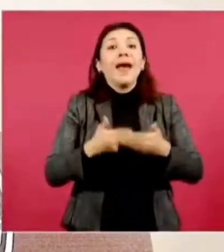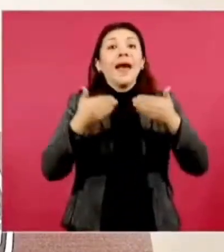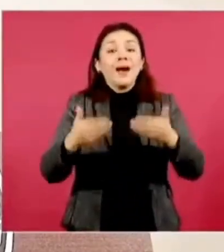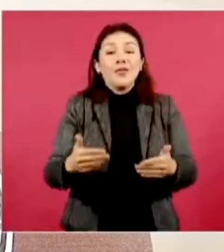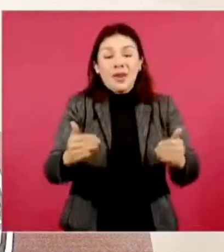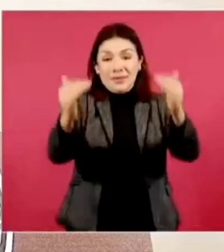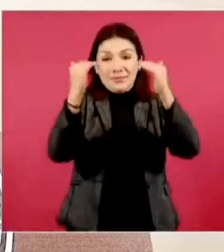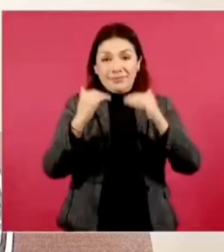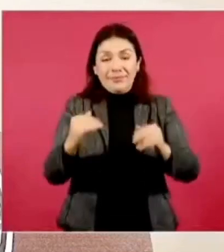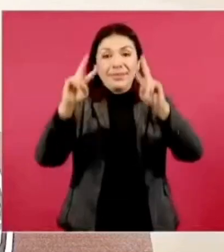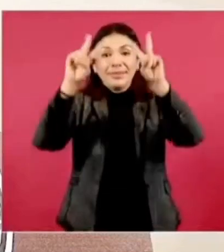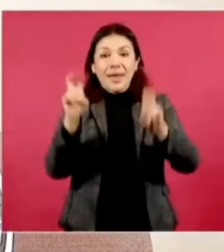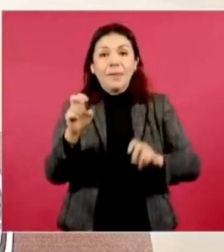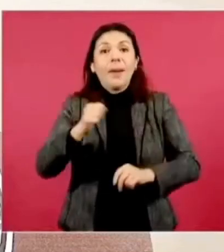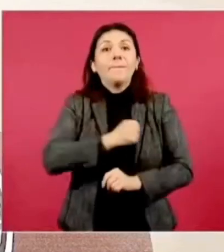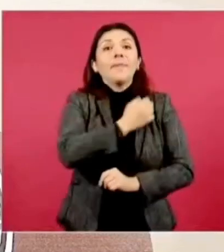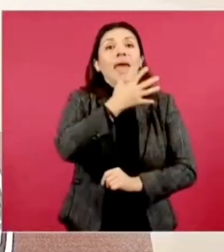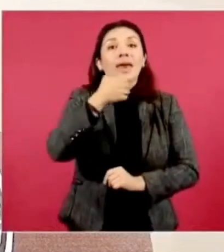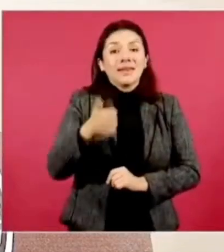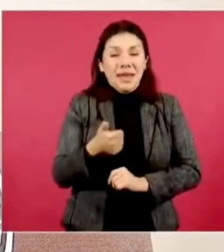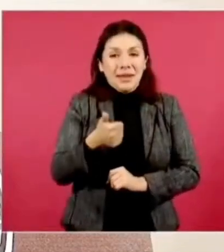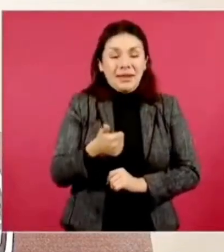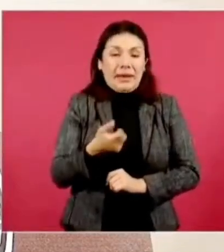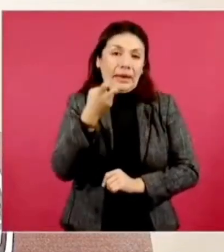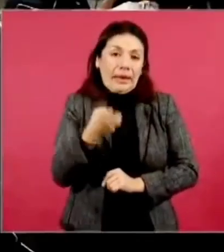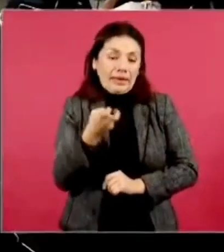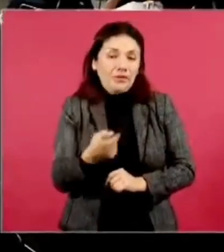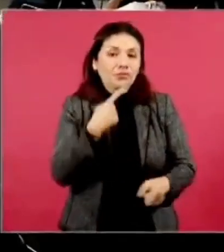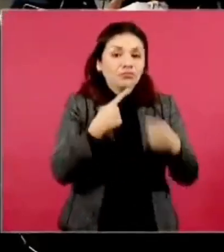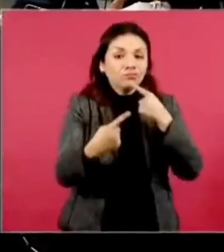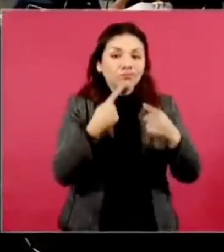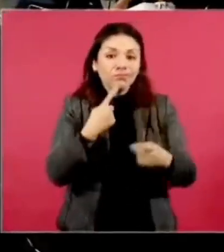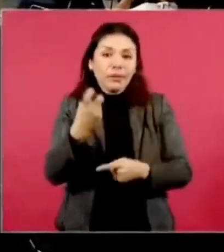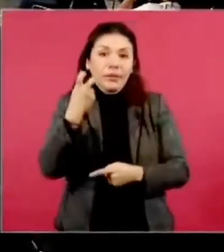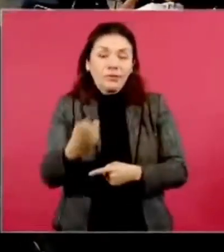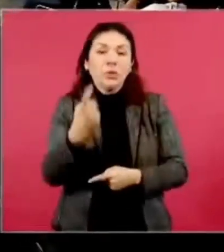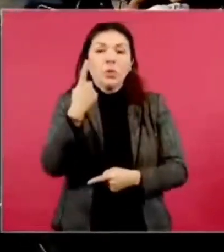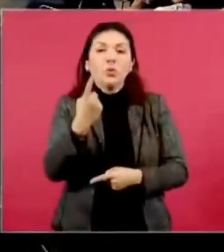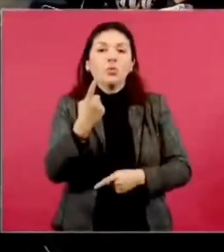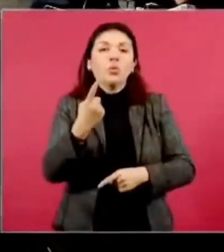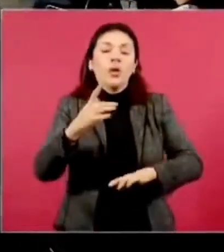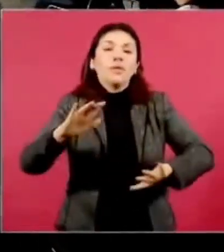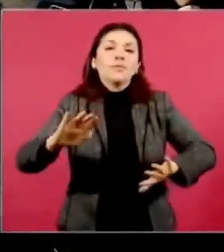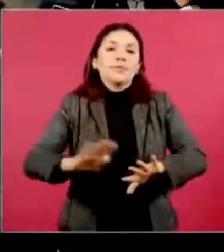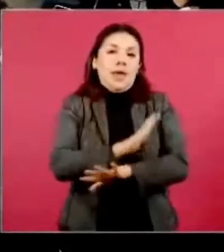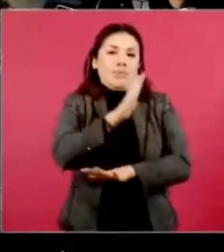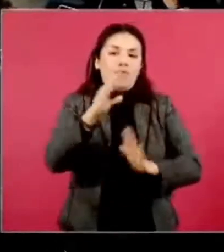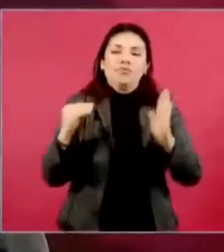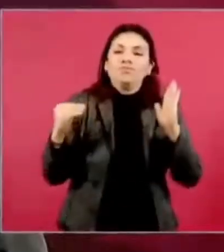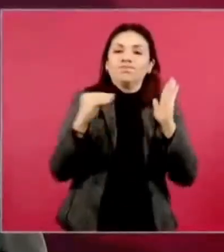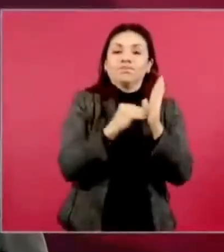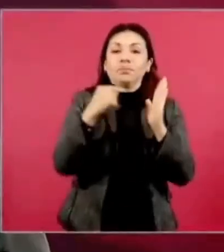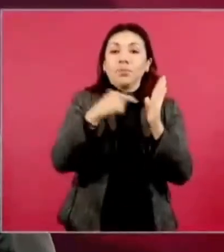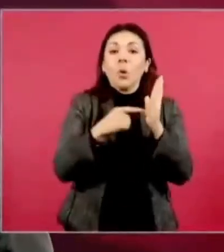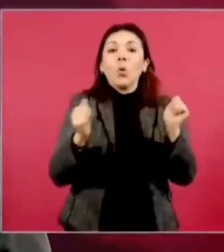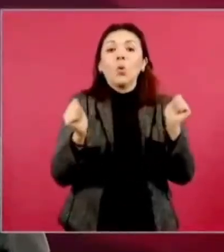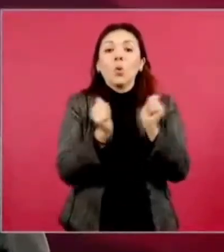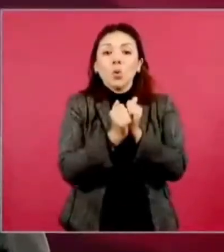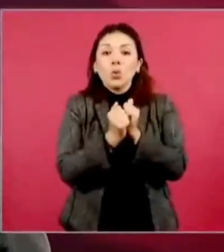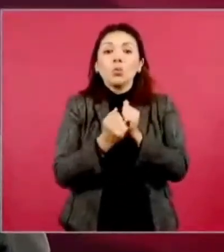de bienestar. Vamos a tratar aquí un paquete de reformas que incluyen